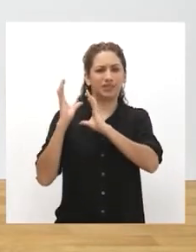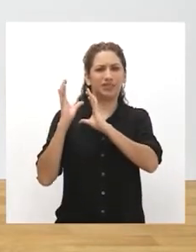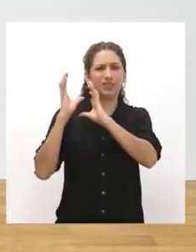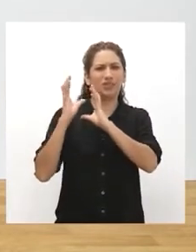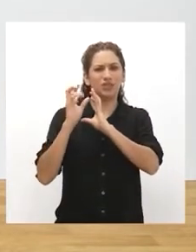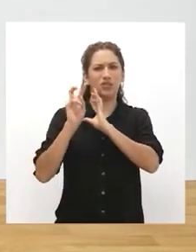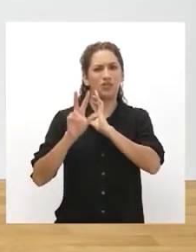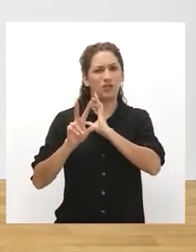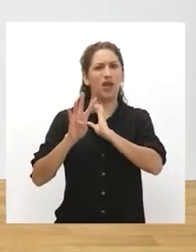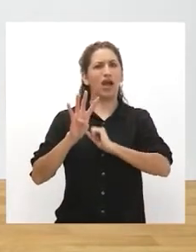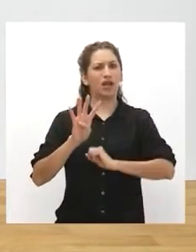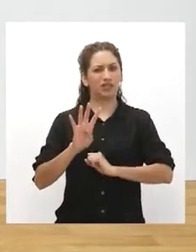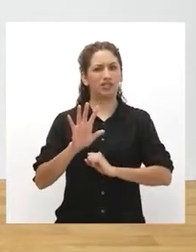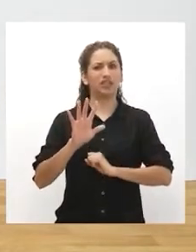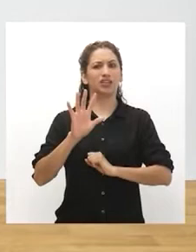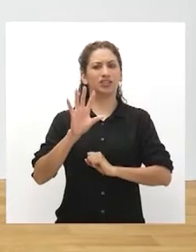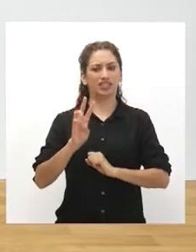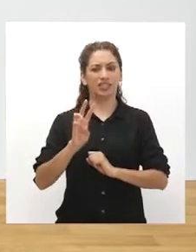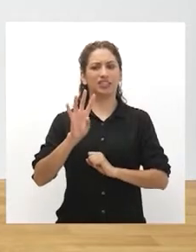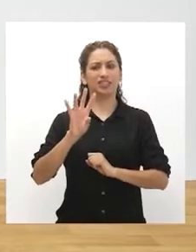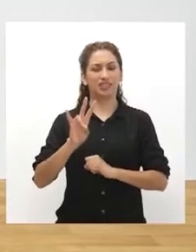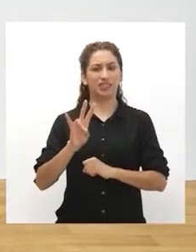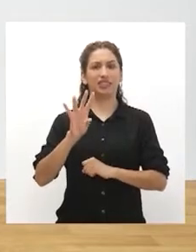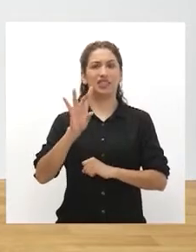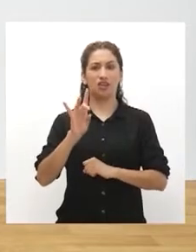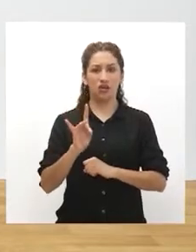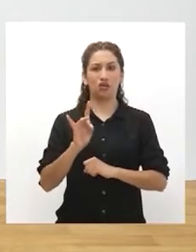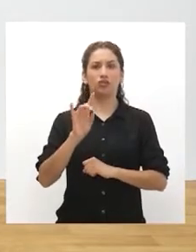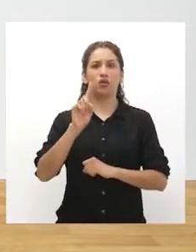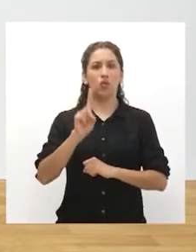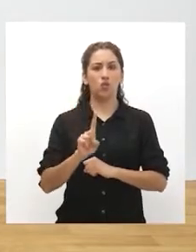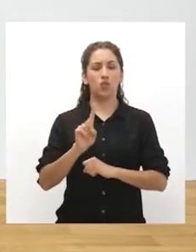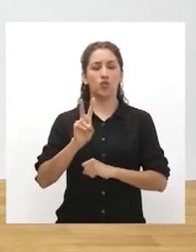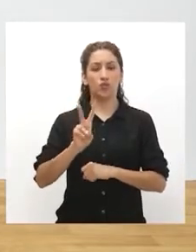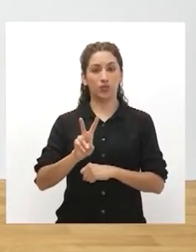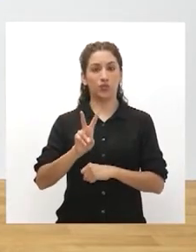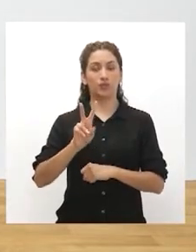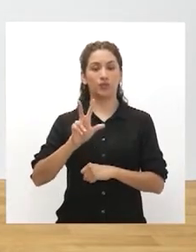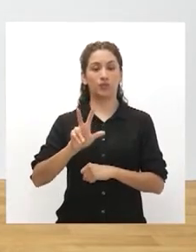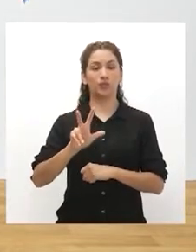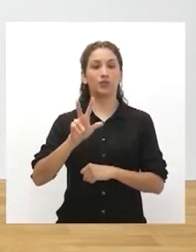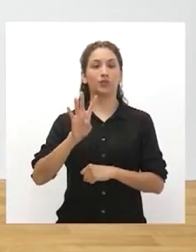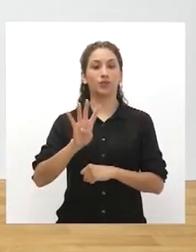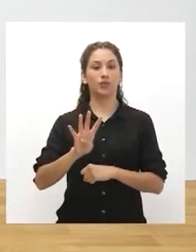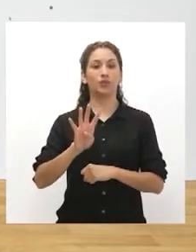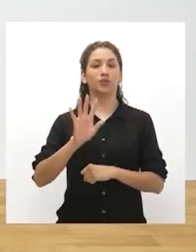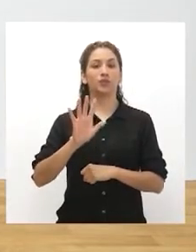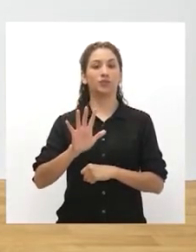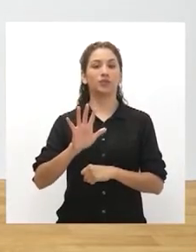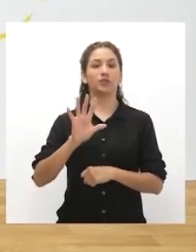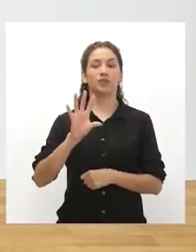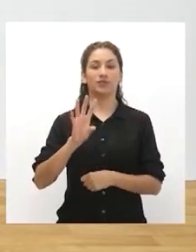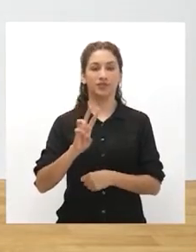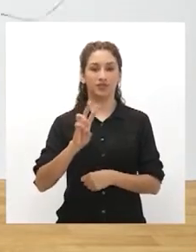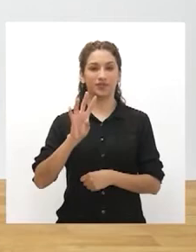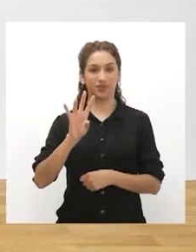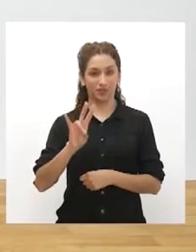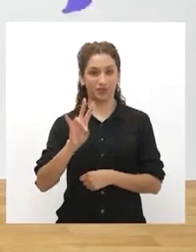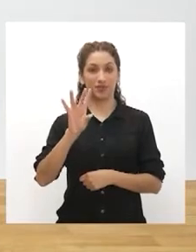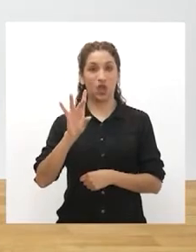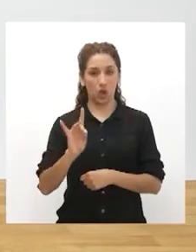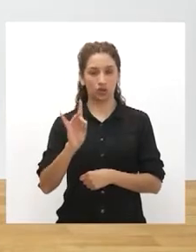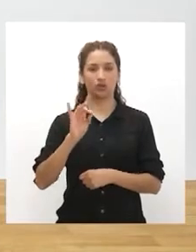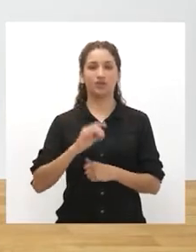1, 2, 3, 4, 5, 6, 7, 8. 1, 2, 3, 4, 5,